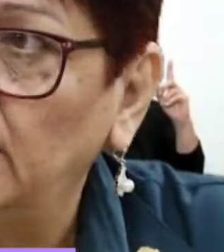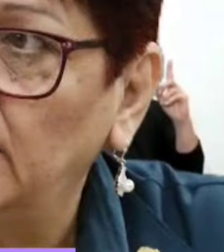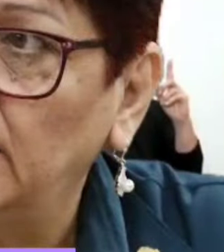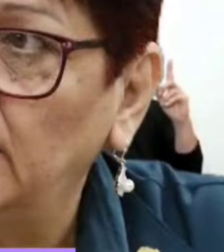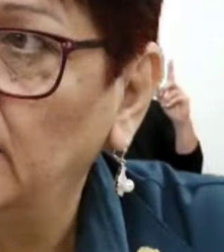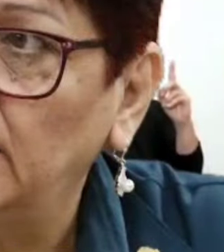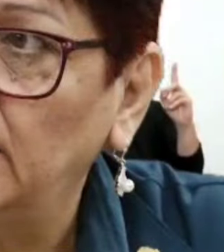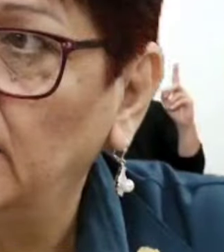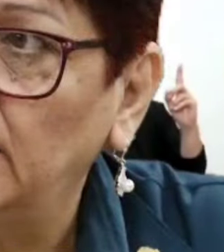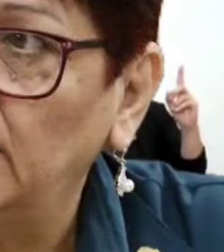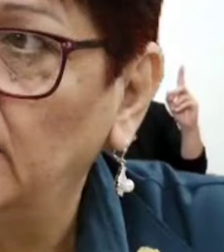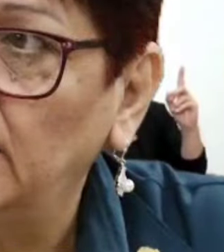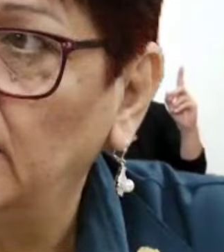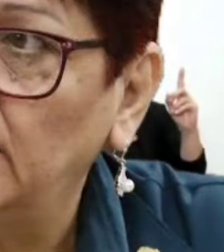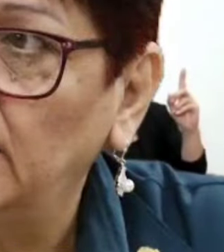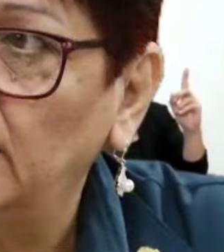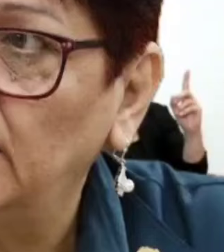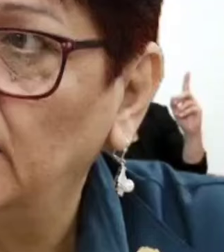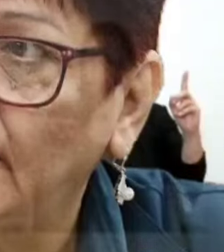señora de Naranjo, ¿cómo se llama?